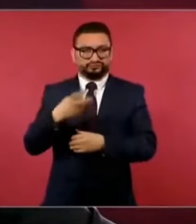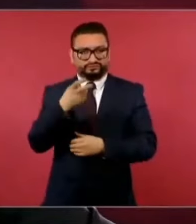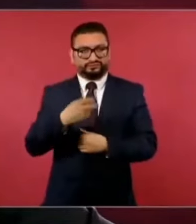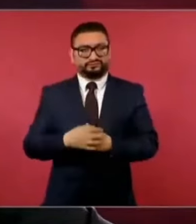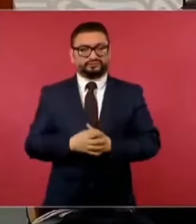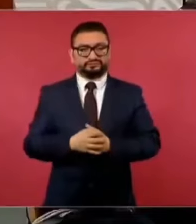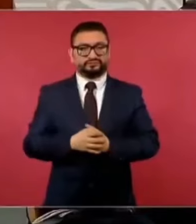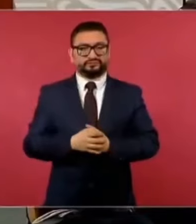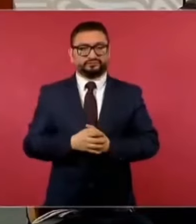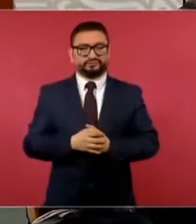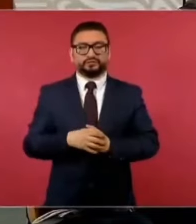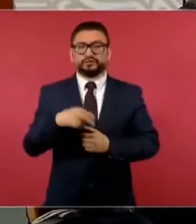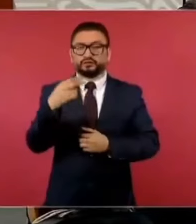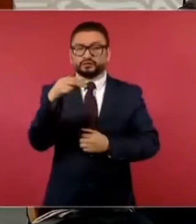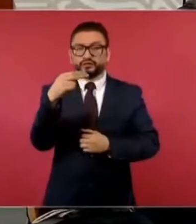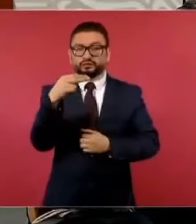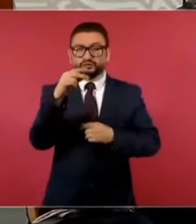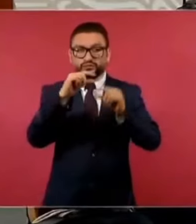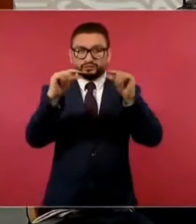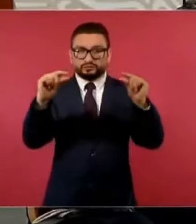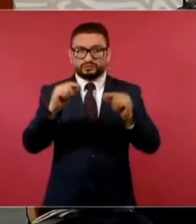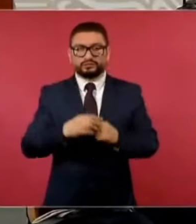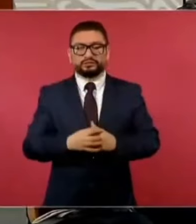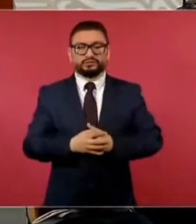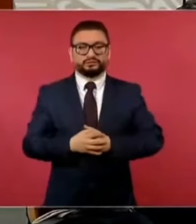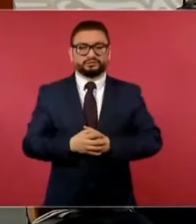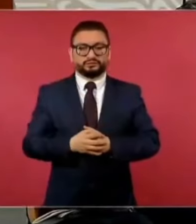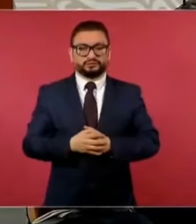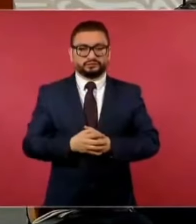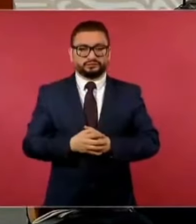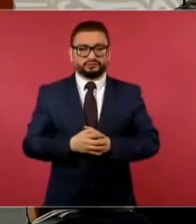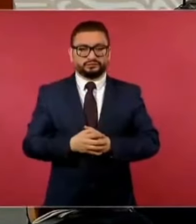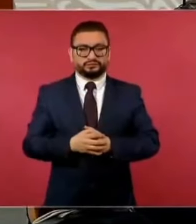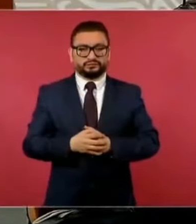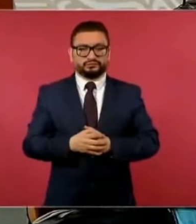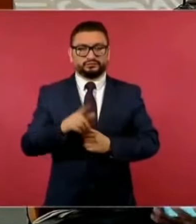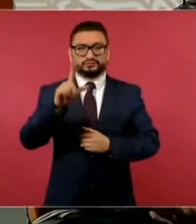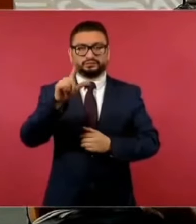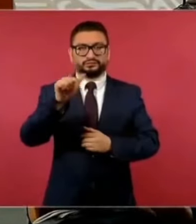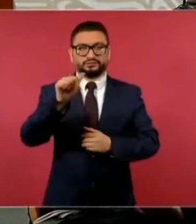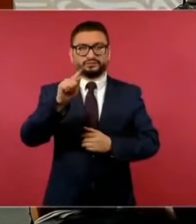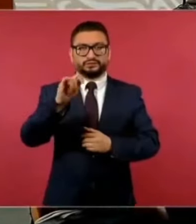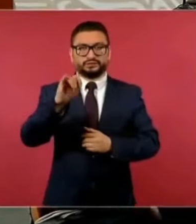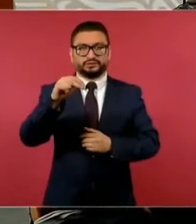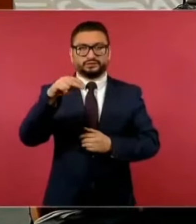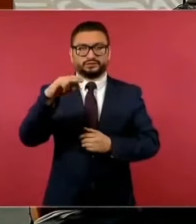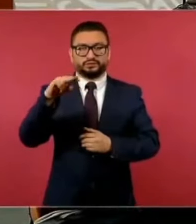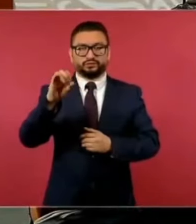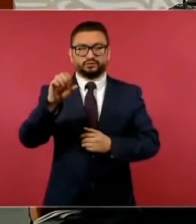que se llama Latinus Media Group,